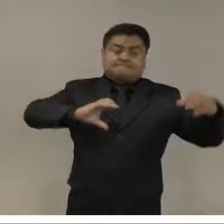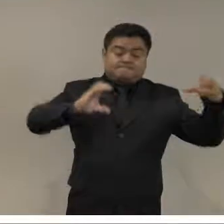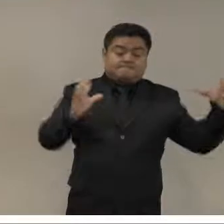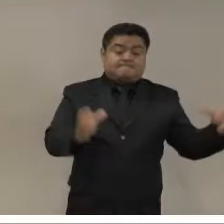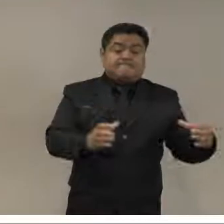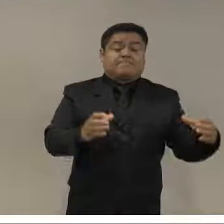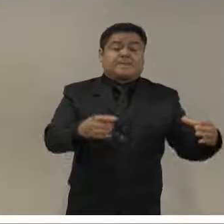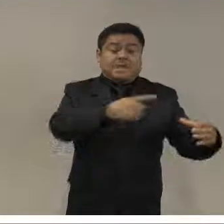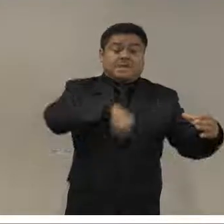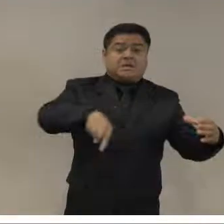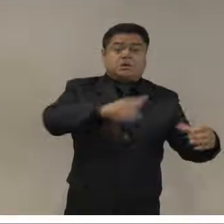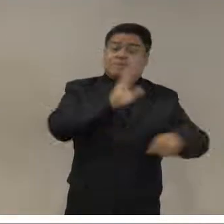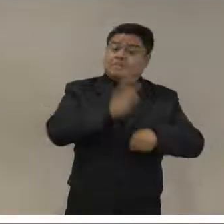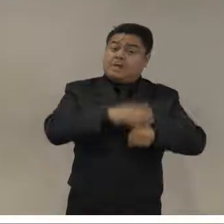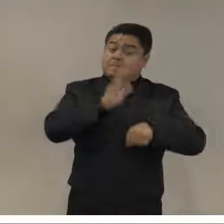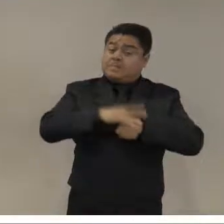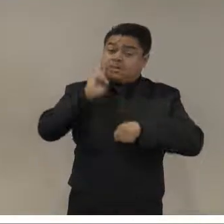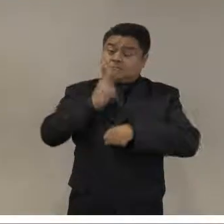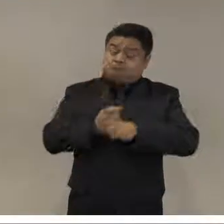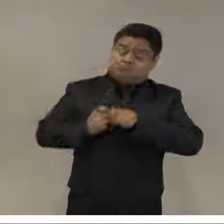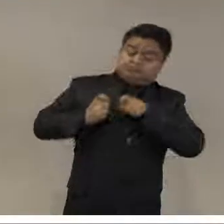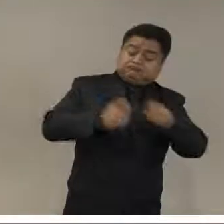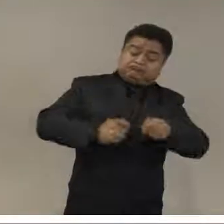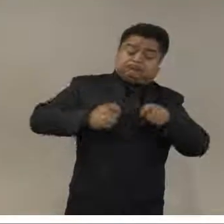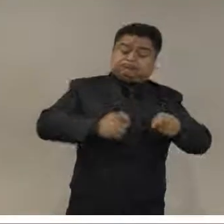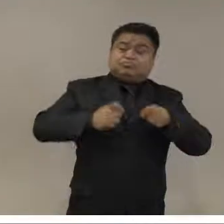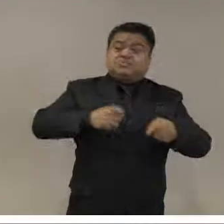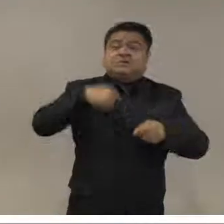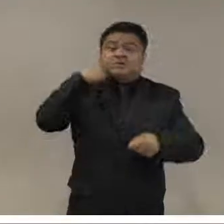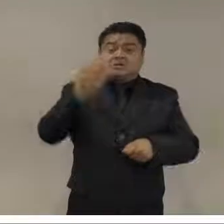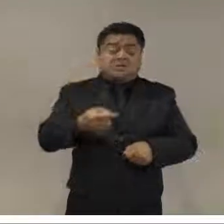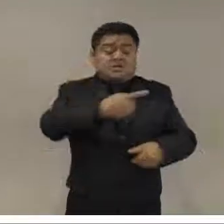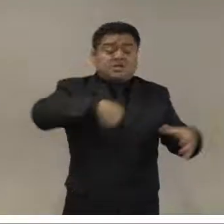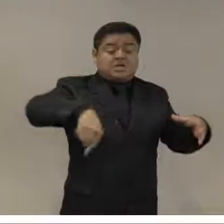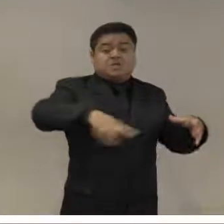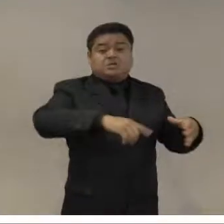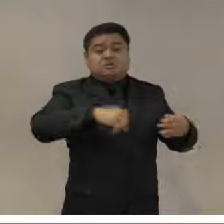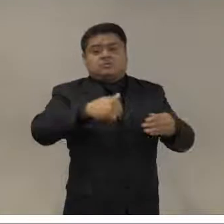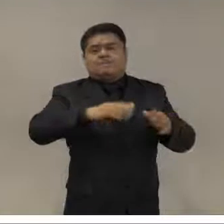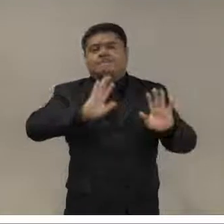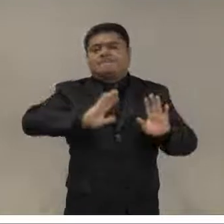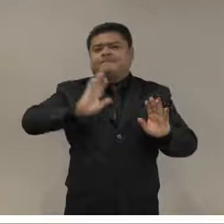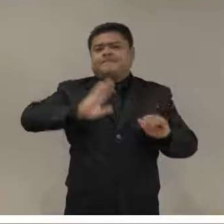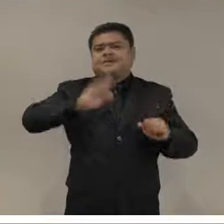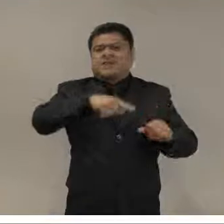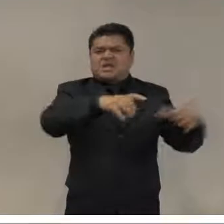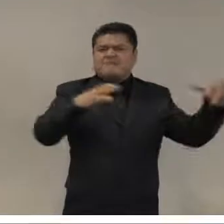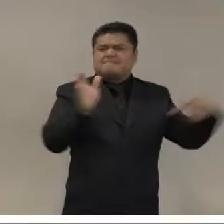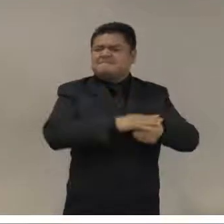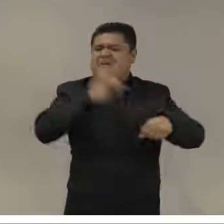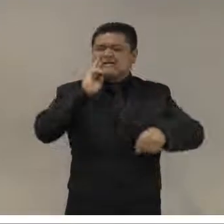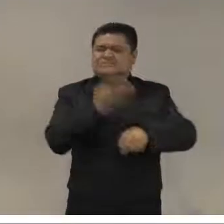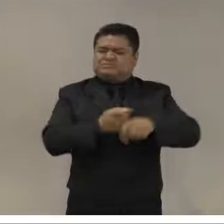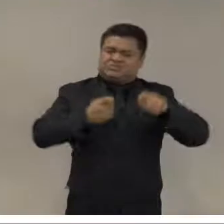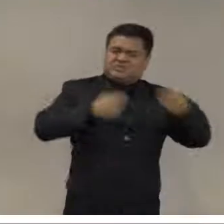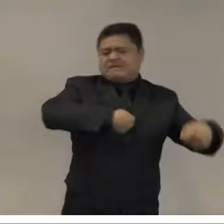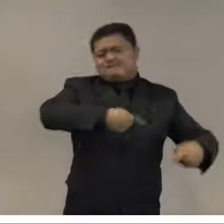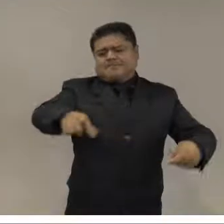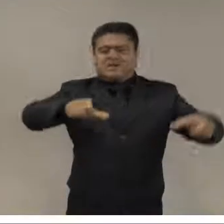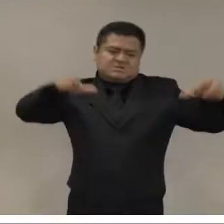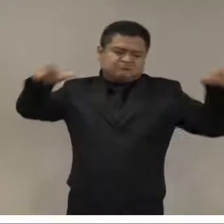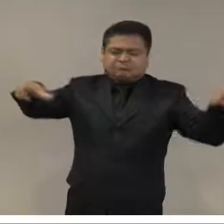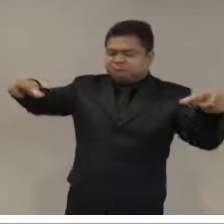reduciendo. Ya tiene una lista de otros papeles que quieren jugar. Papeles para que en la mayoría de los casos no es la agencia